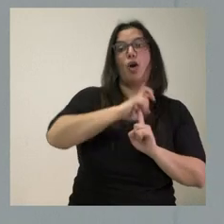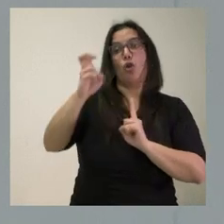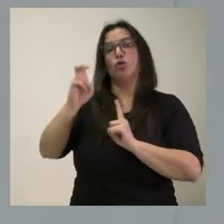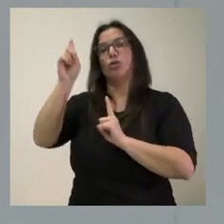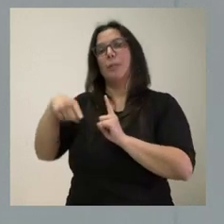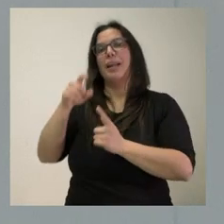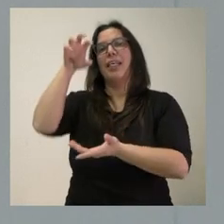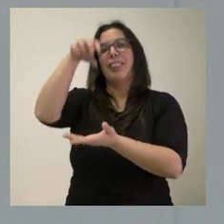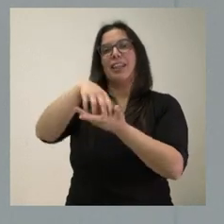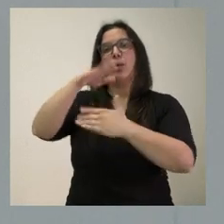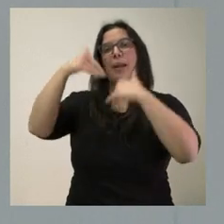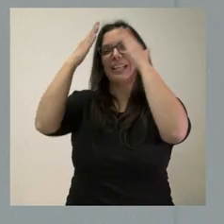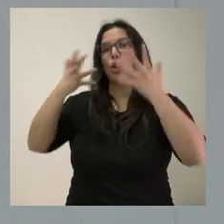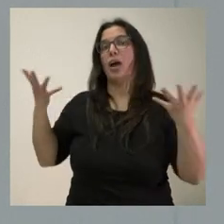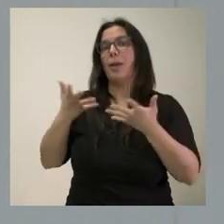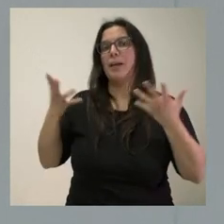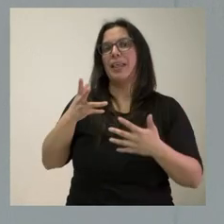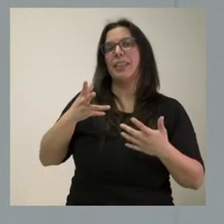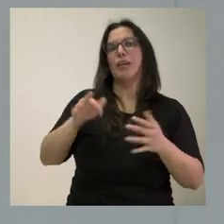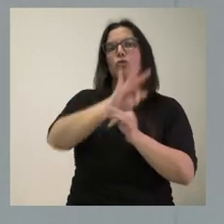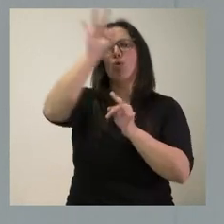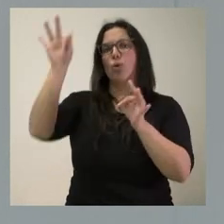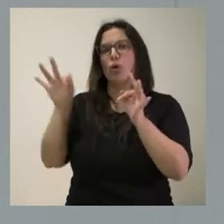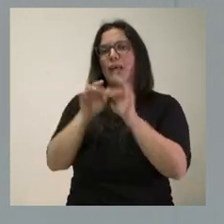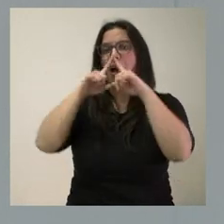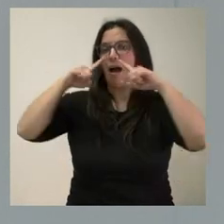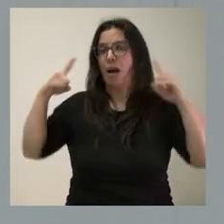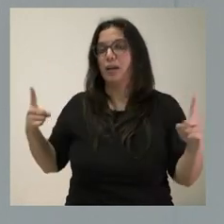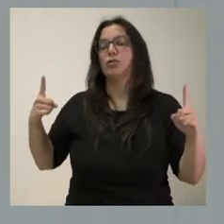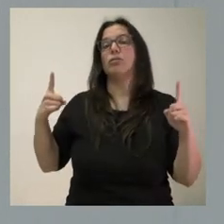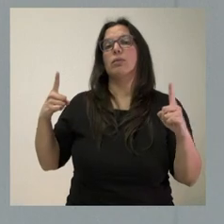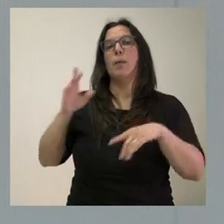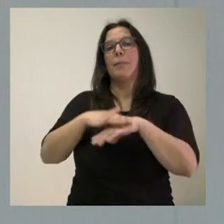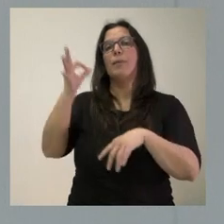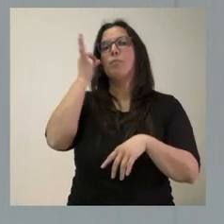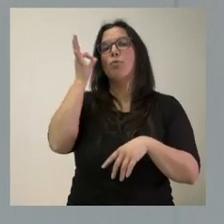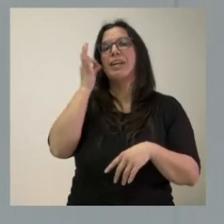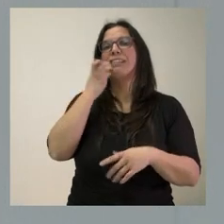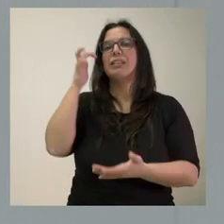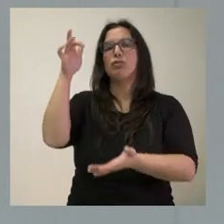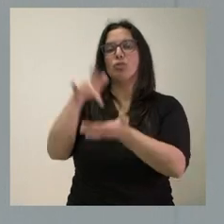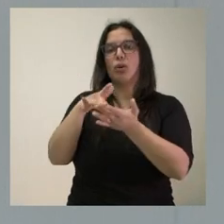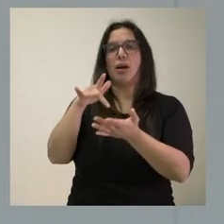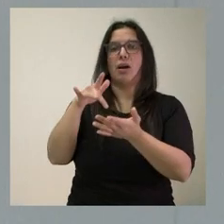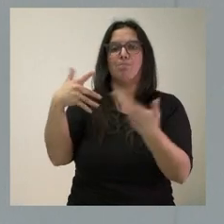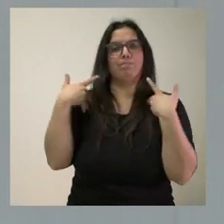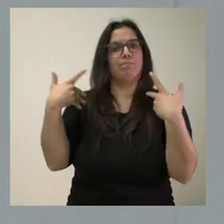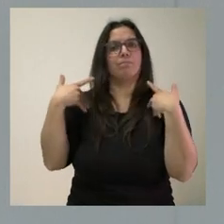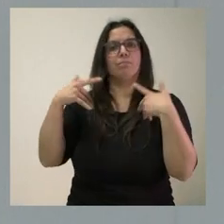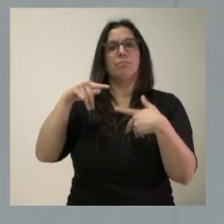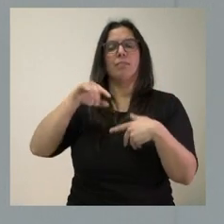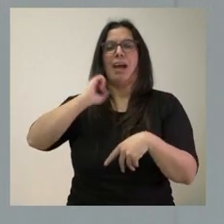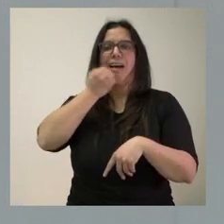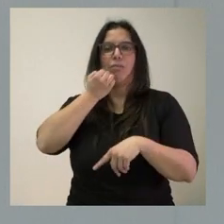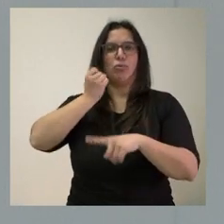para atención de emergencia 24 horas al día, 365 días al año, para las mujeres que puedan ser víctimas de agresión